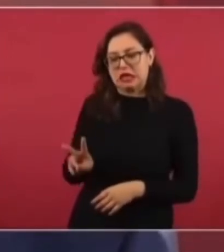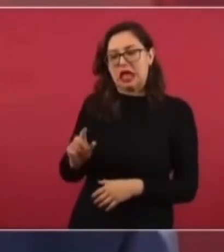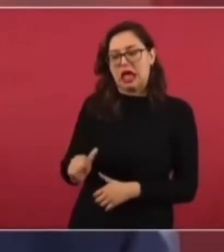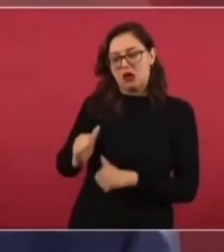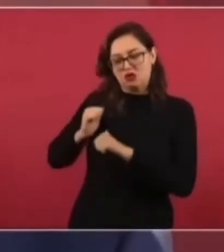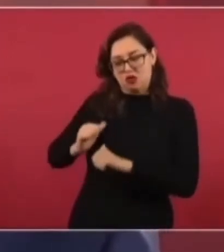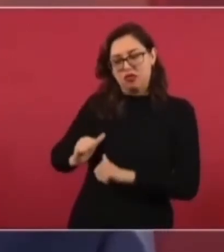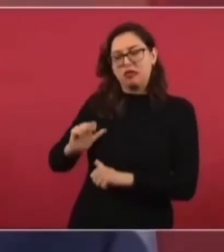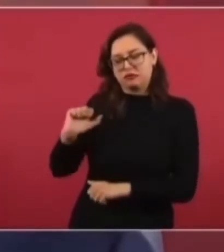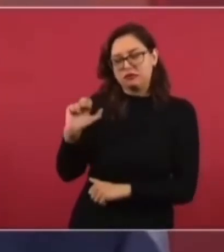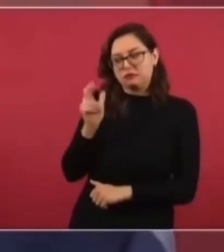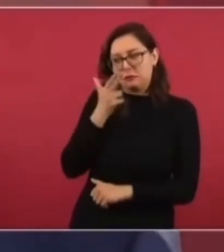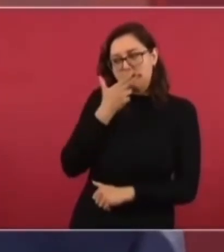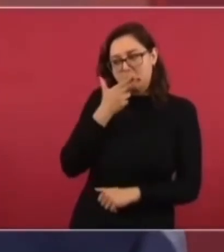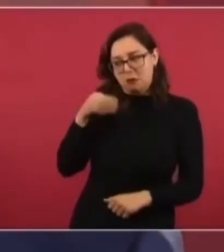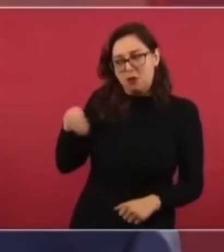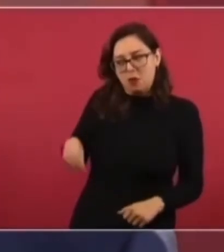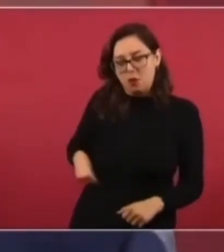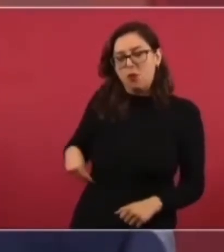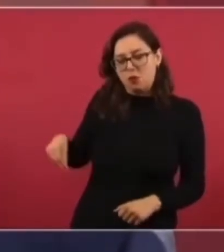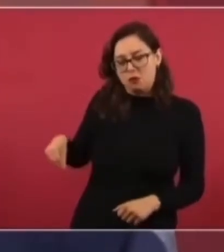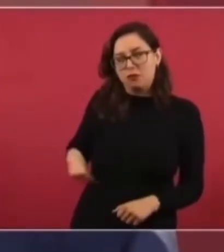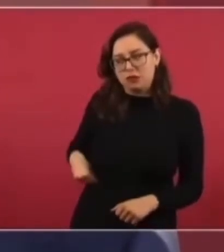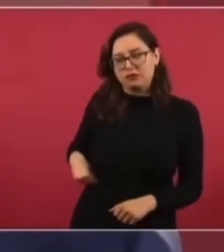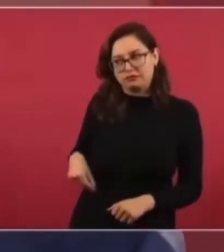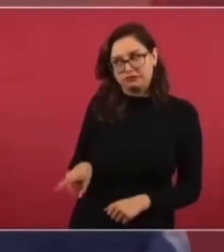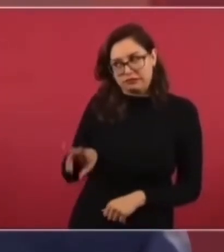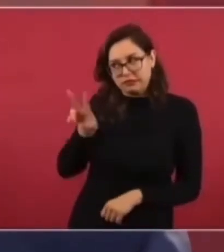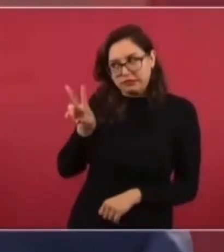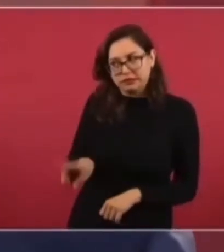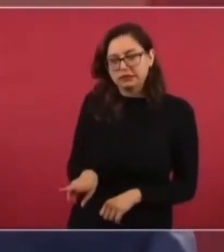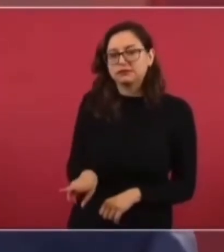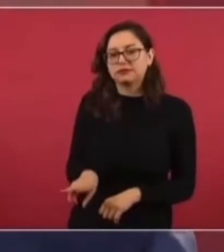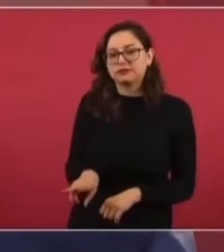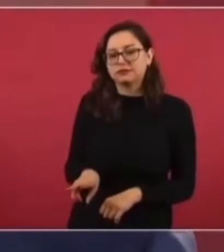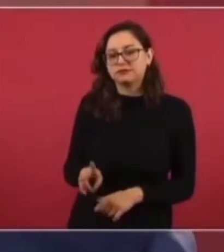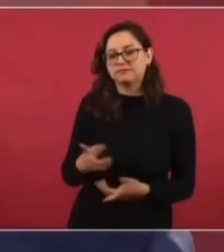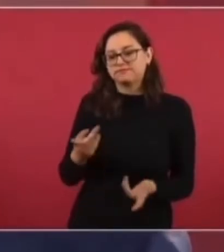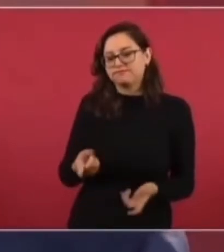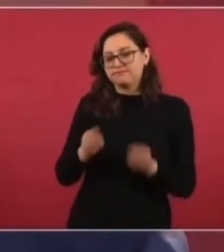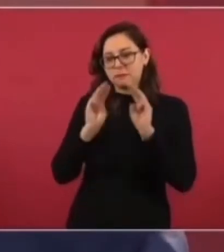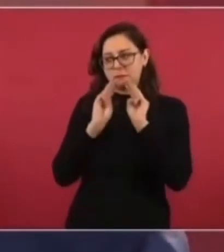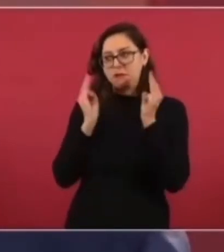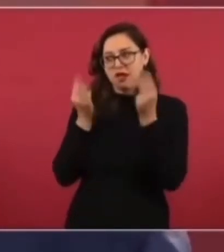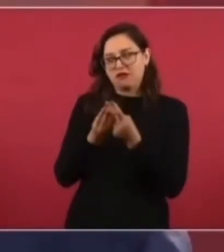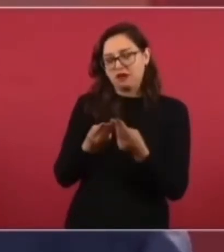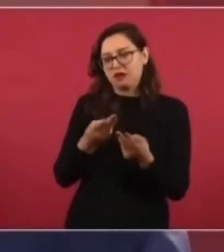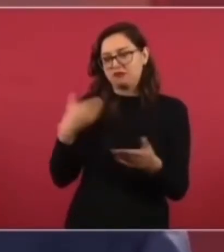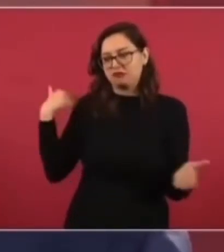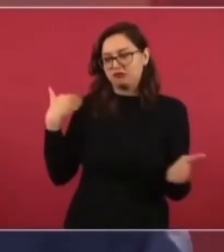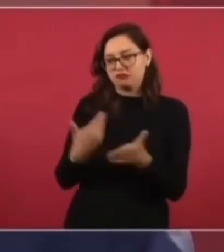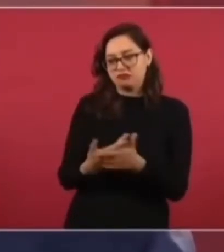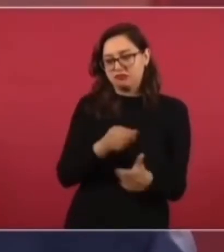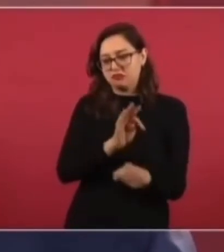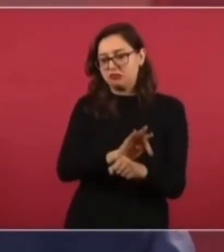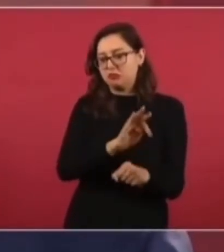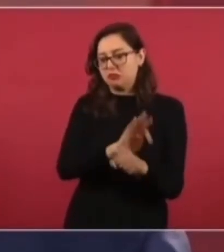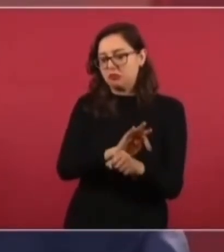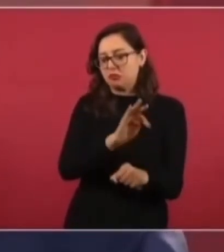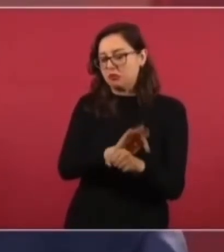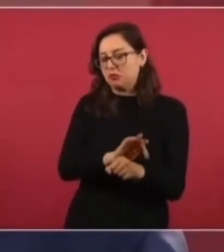locales protegieron a esta persona